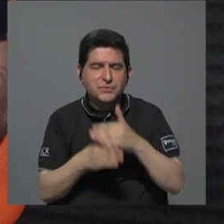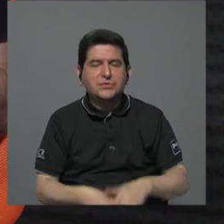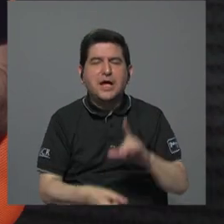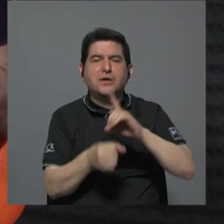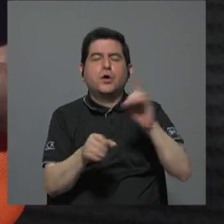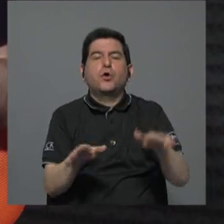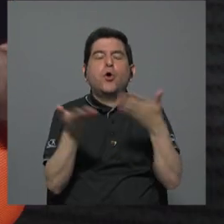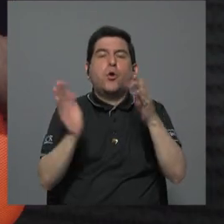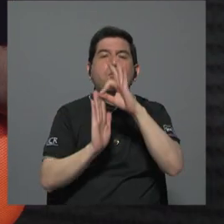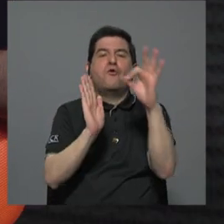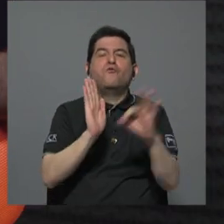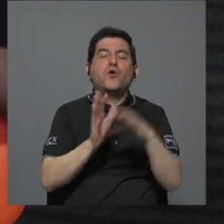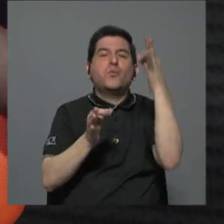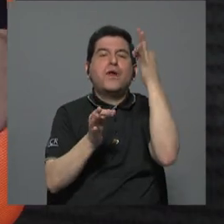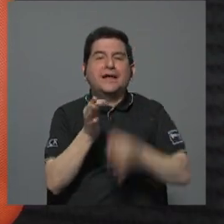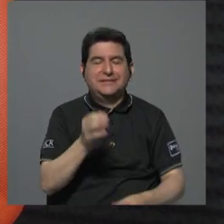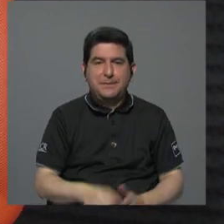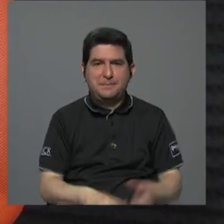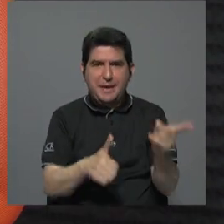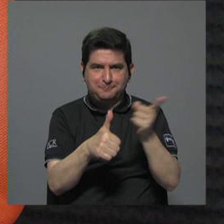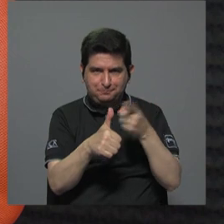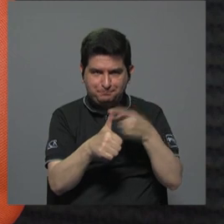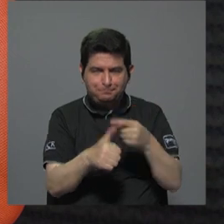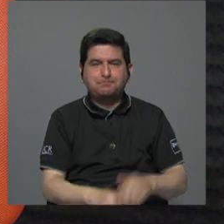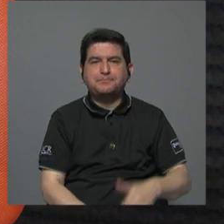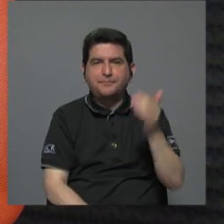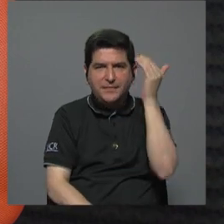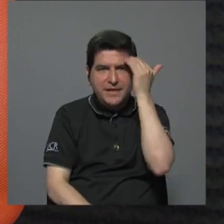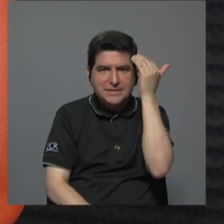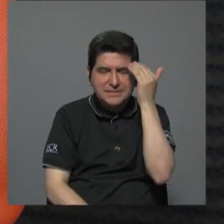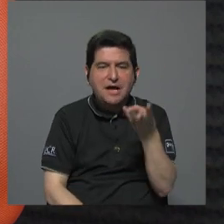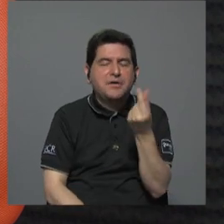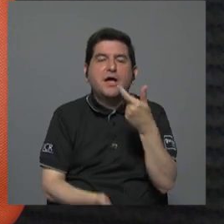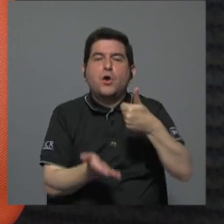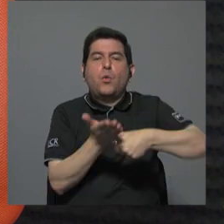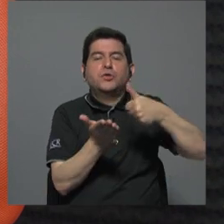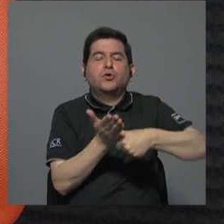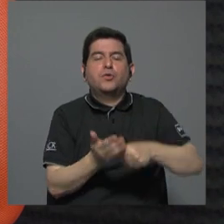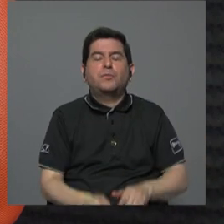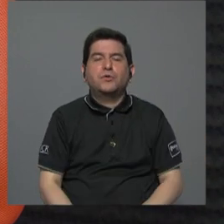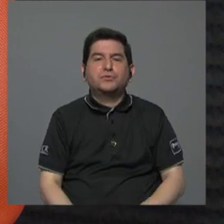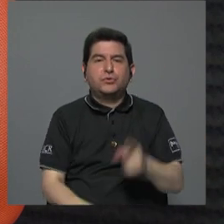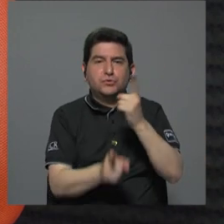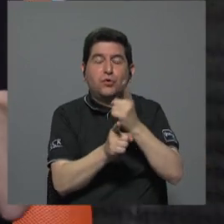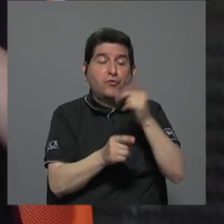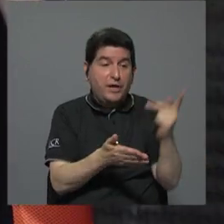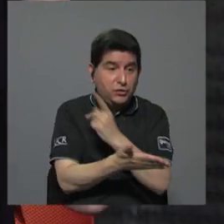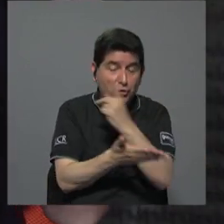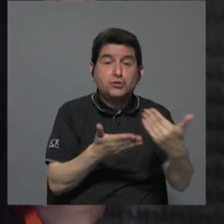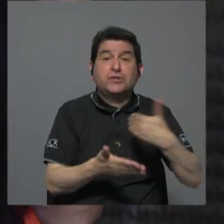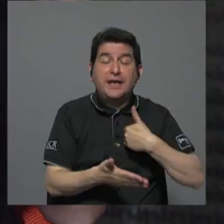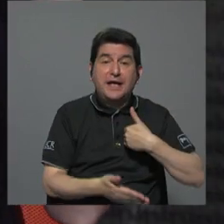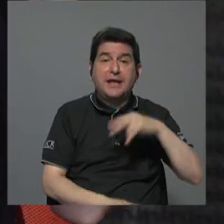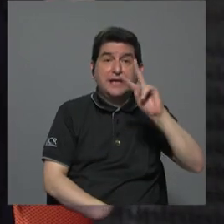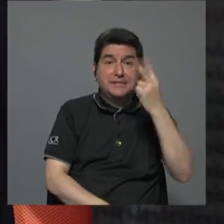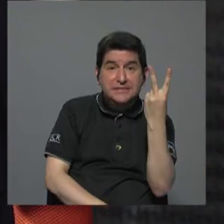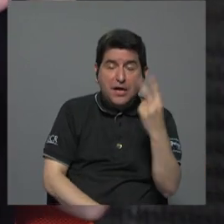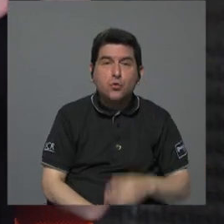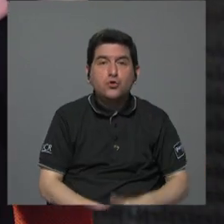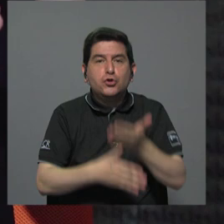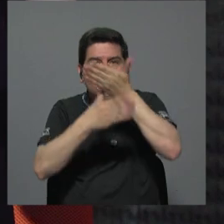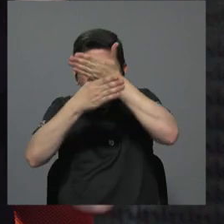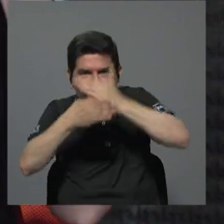la fórmula es simple primero hay que saber cuántos votos válidos resultaron en una provincia segundo hay que